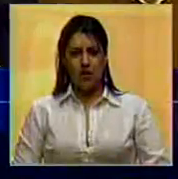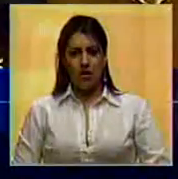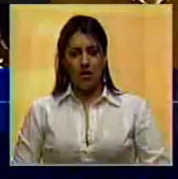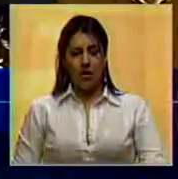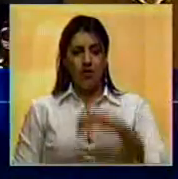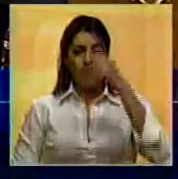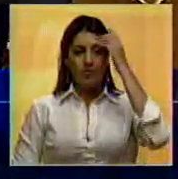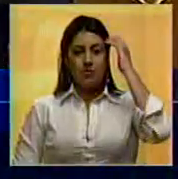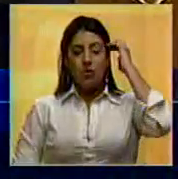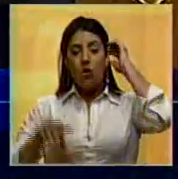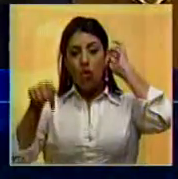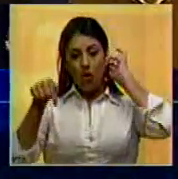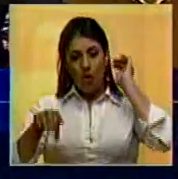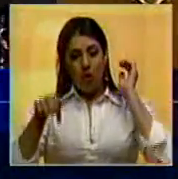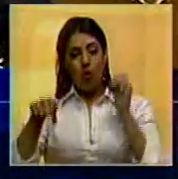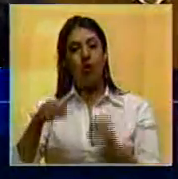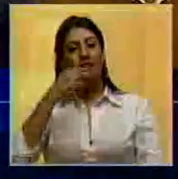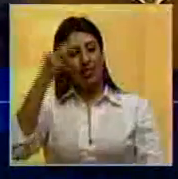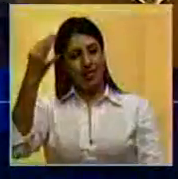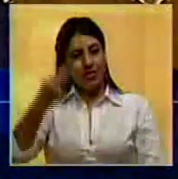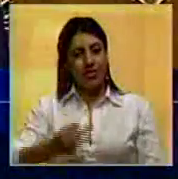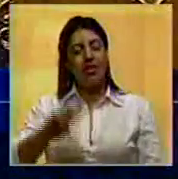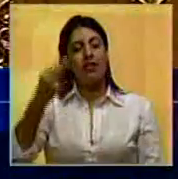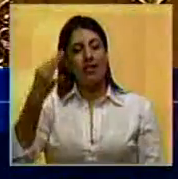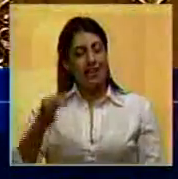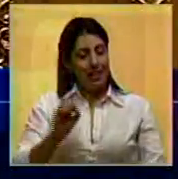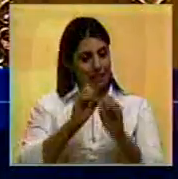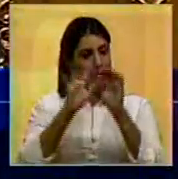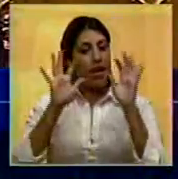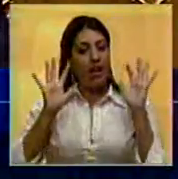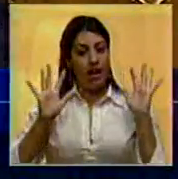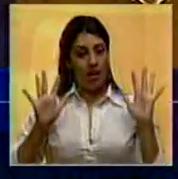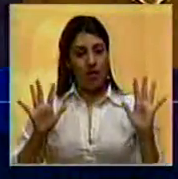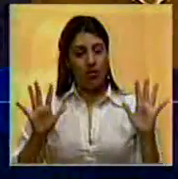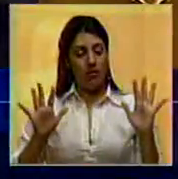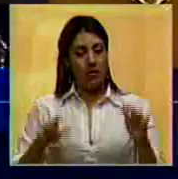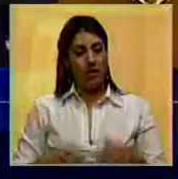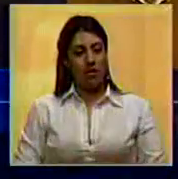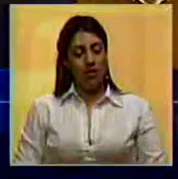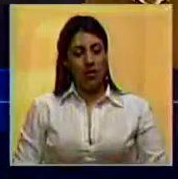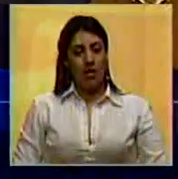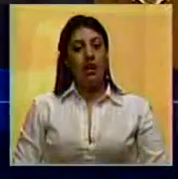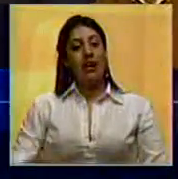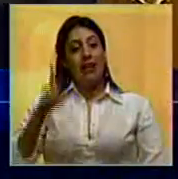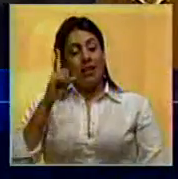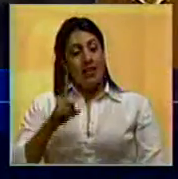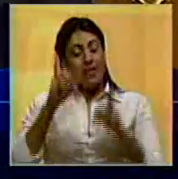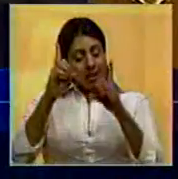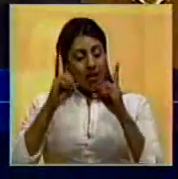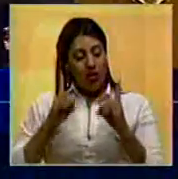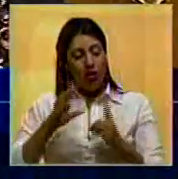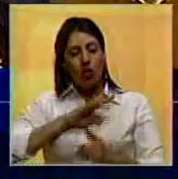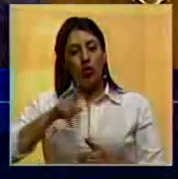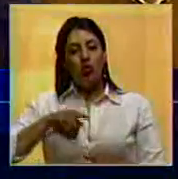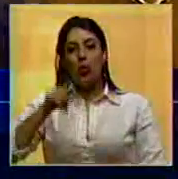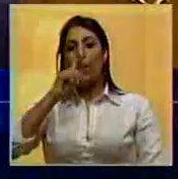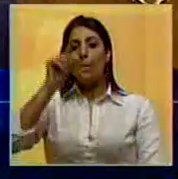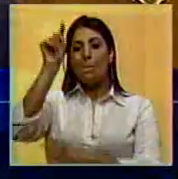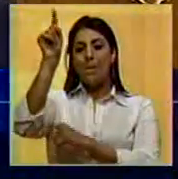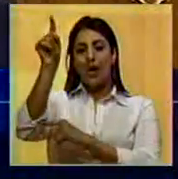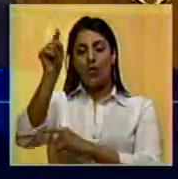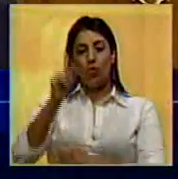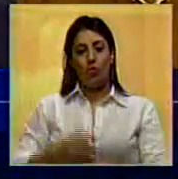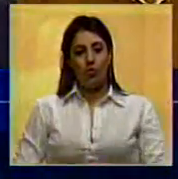hoy la realidad es clara es una decisión tomada por Nicolás